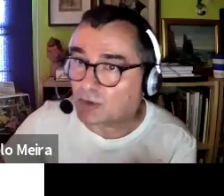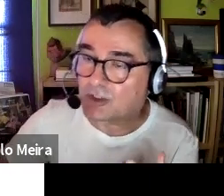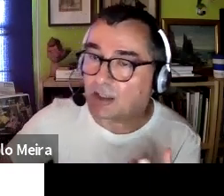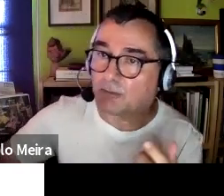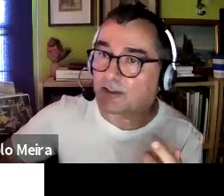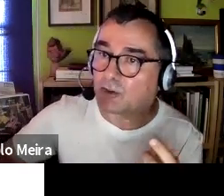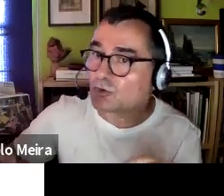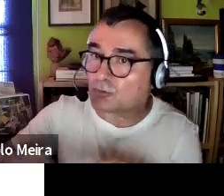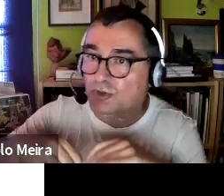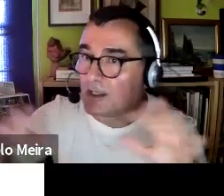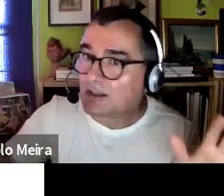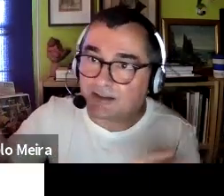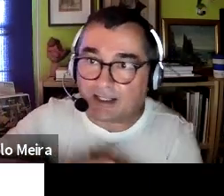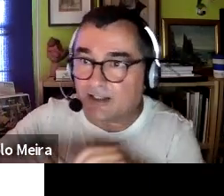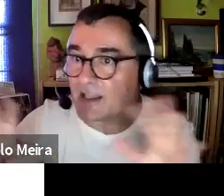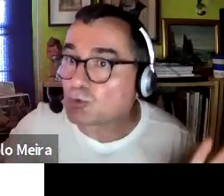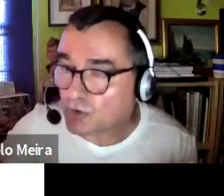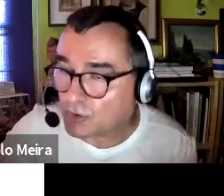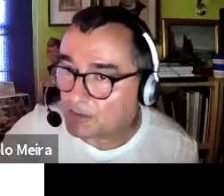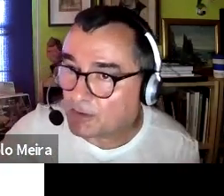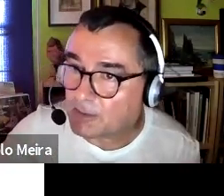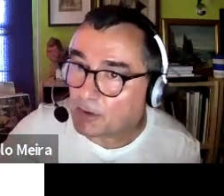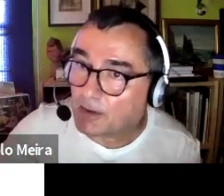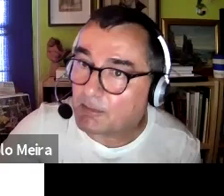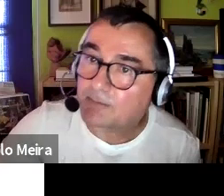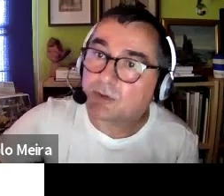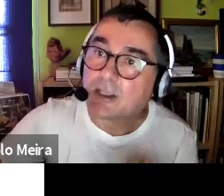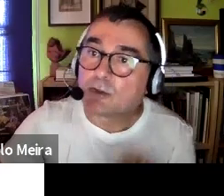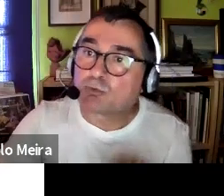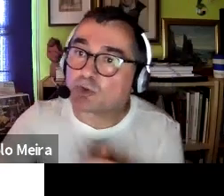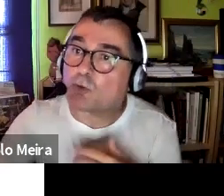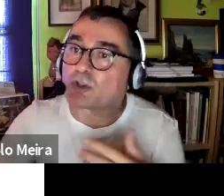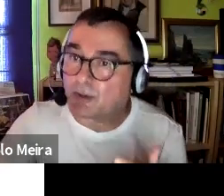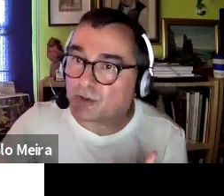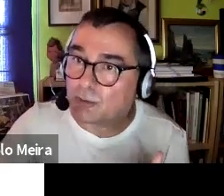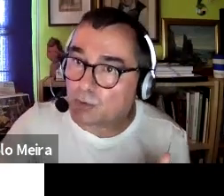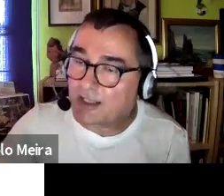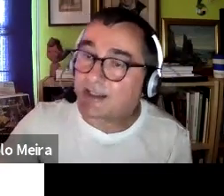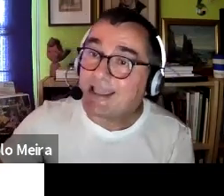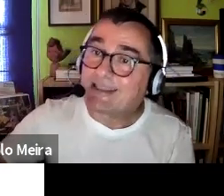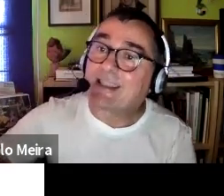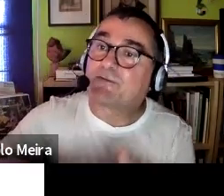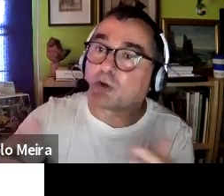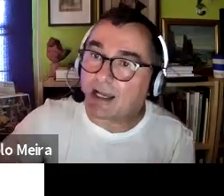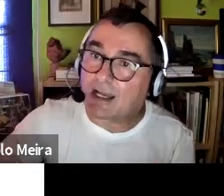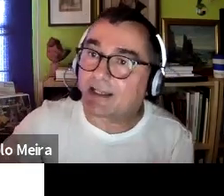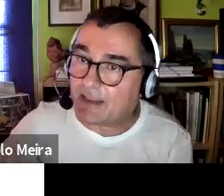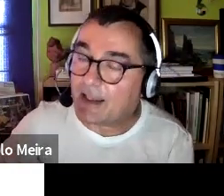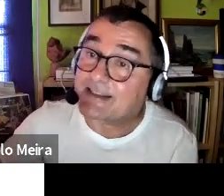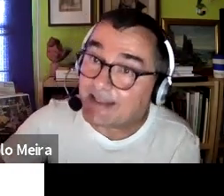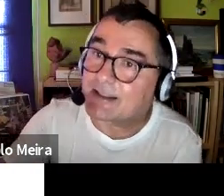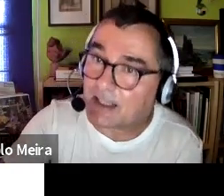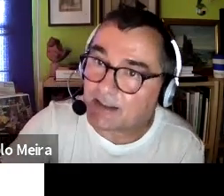corresponsabilizarnos del cambio climático no somos seres neutros con respecto a ese problema nuestros comportamientos individuales de forma